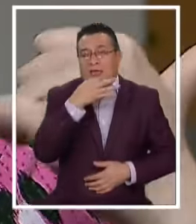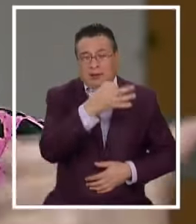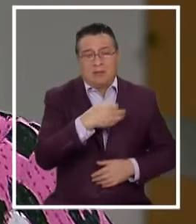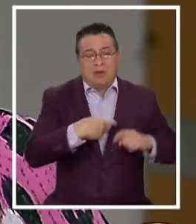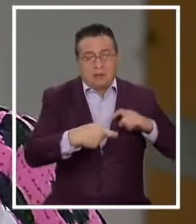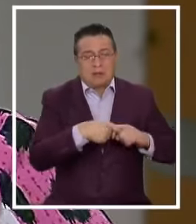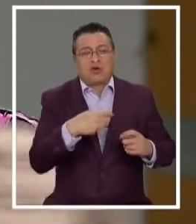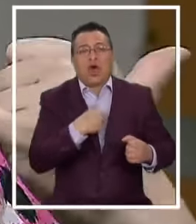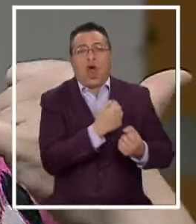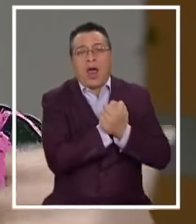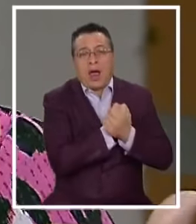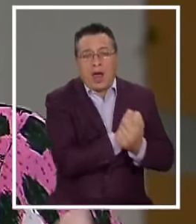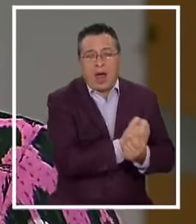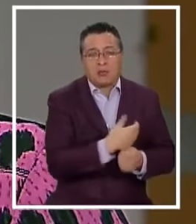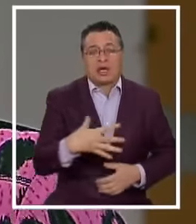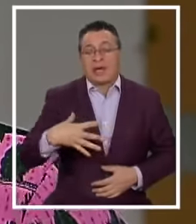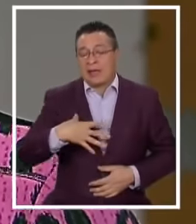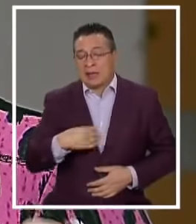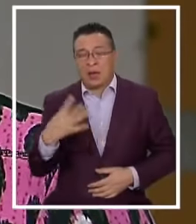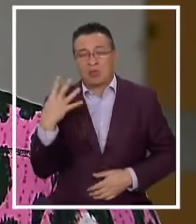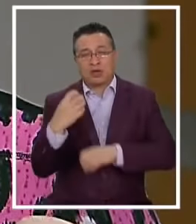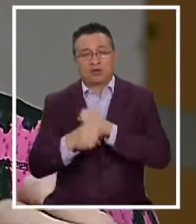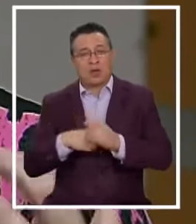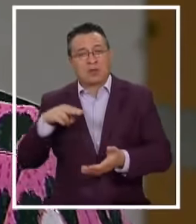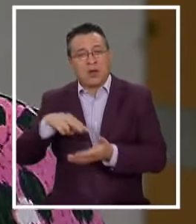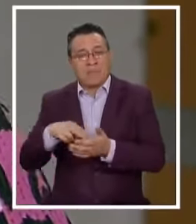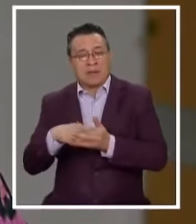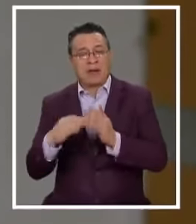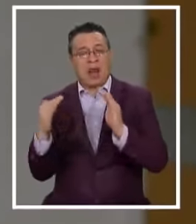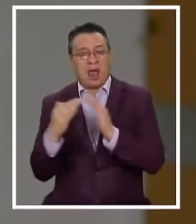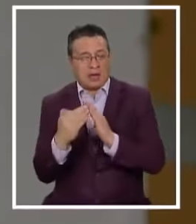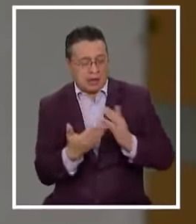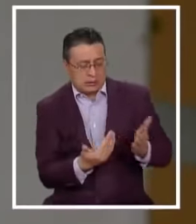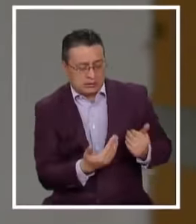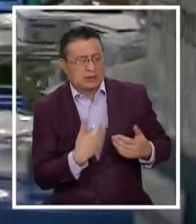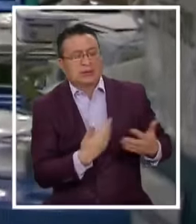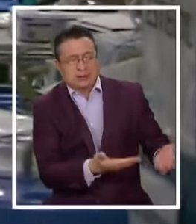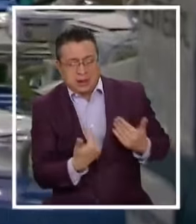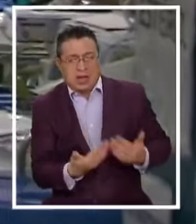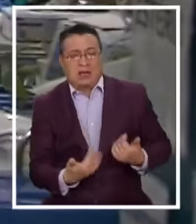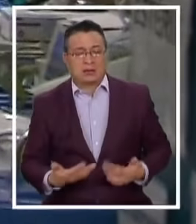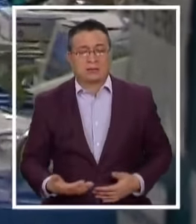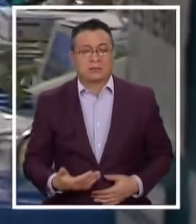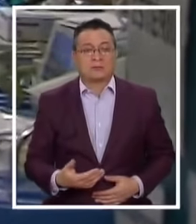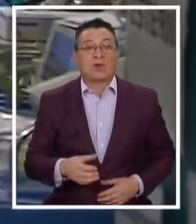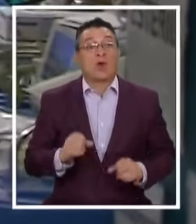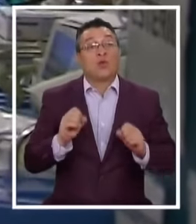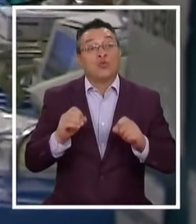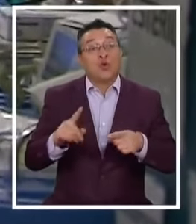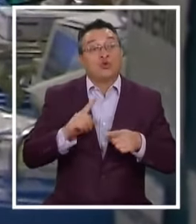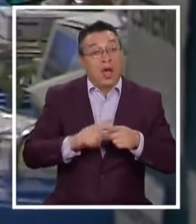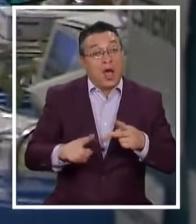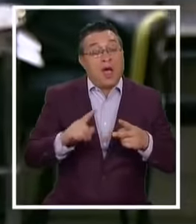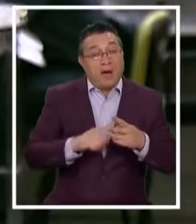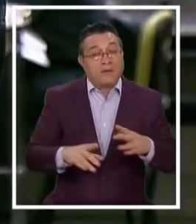marido Que lo amo Que está su hija De cuatro años Esperándolo en la casa Que salga adelante Pero muchas veces Pese a todos los esfuerzos